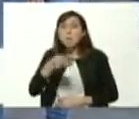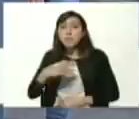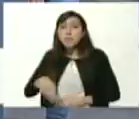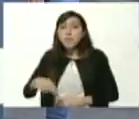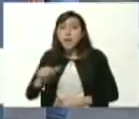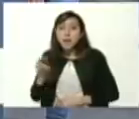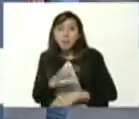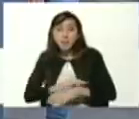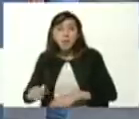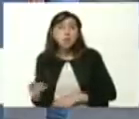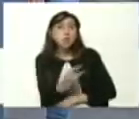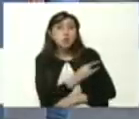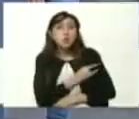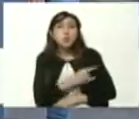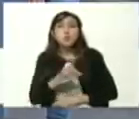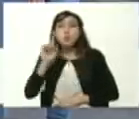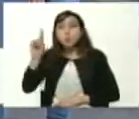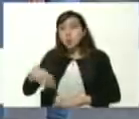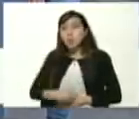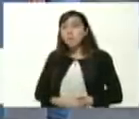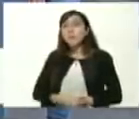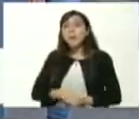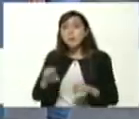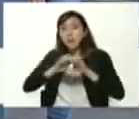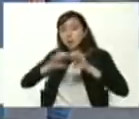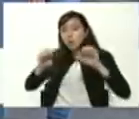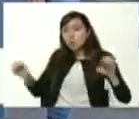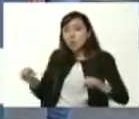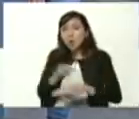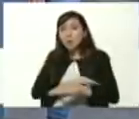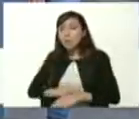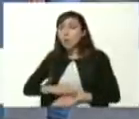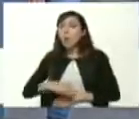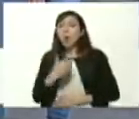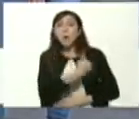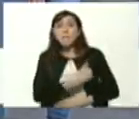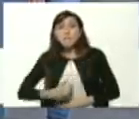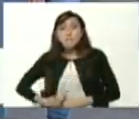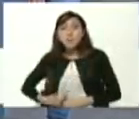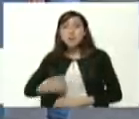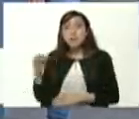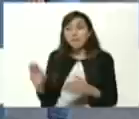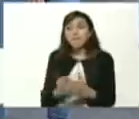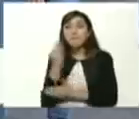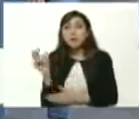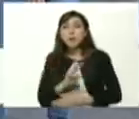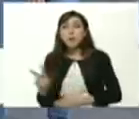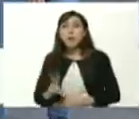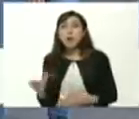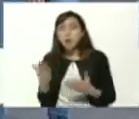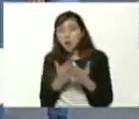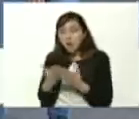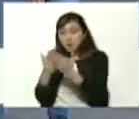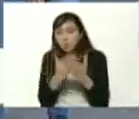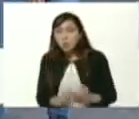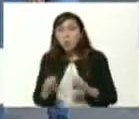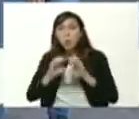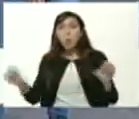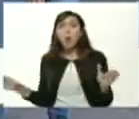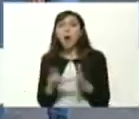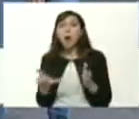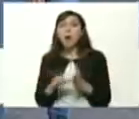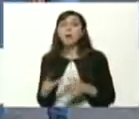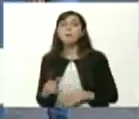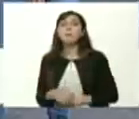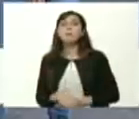ministro César Trompis al ministro Mervyn Mandonado a nuestra presidenta de la federación venezolana de estudiantes de educación media en